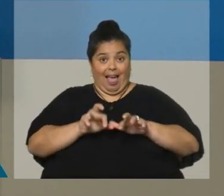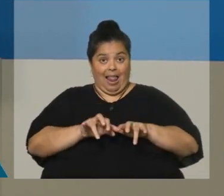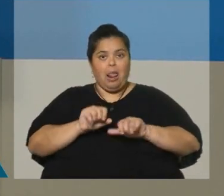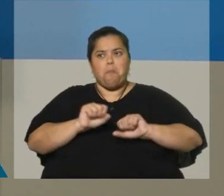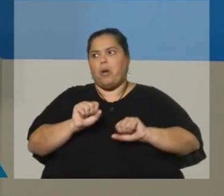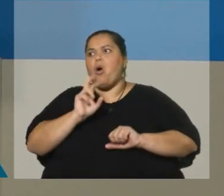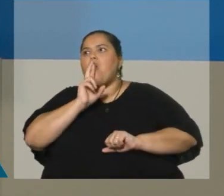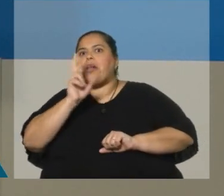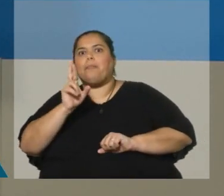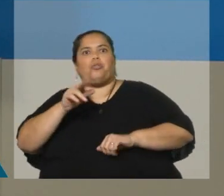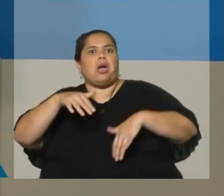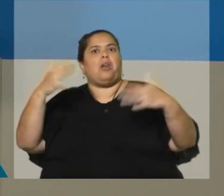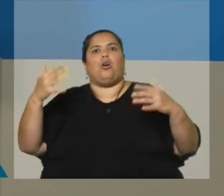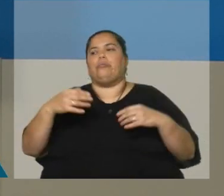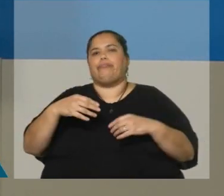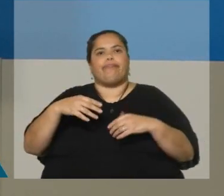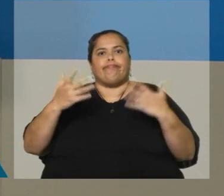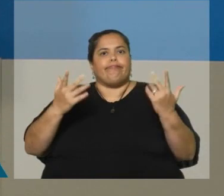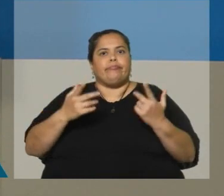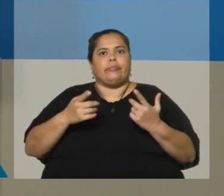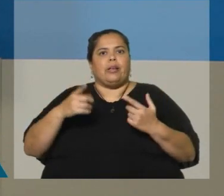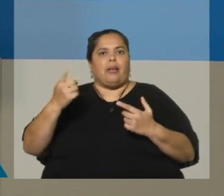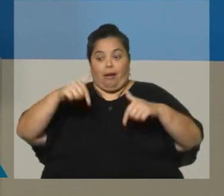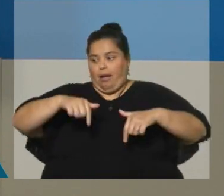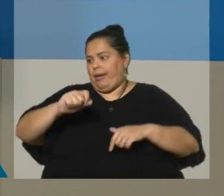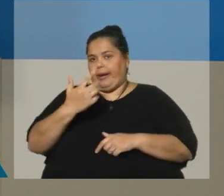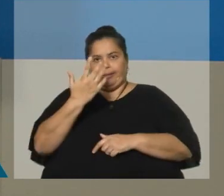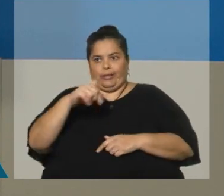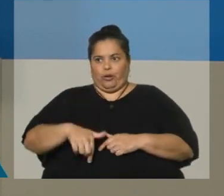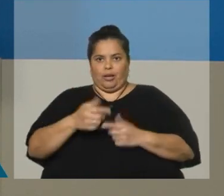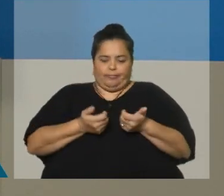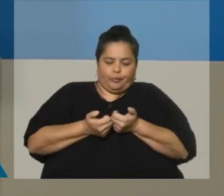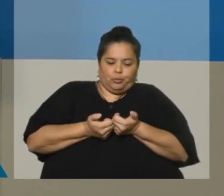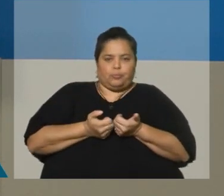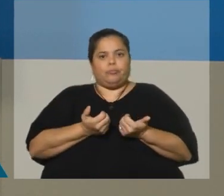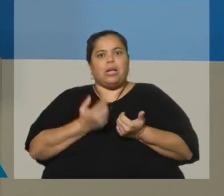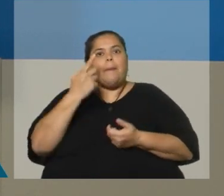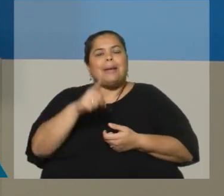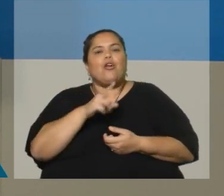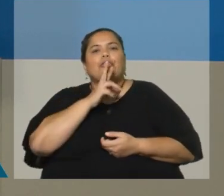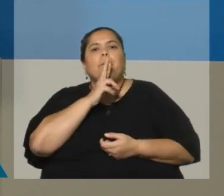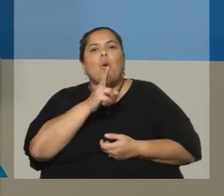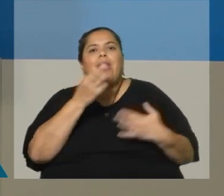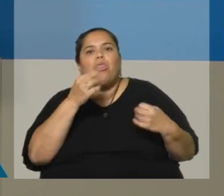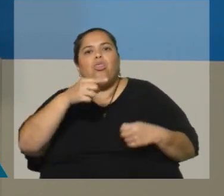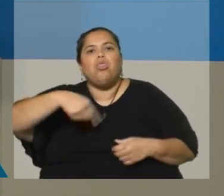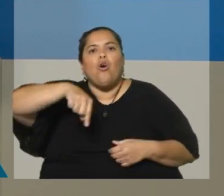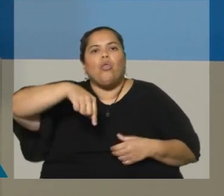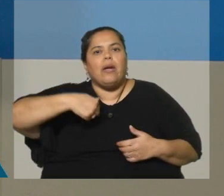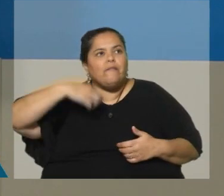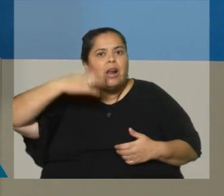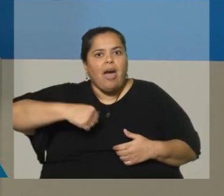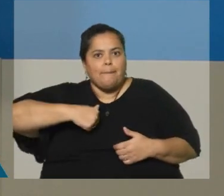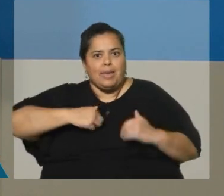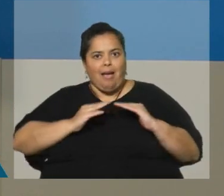podría haber respondido el censo digital acá fuera de cámaras en el Canal 5, digamos. Y luego necesitamos que esa respuesta sea ubicada en el lugar donde yo